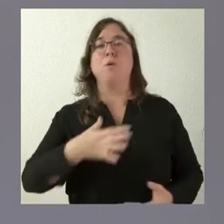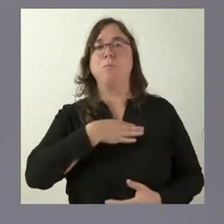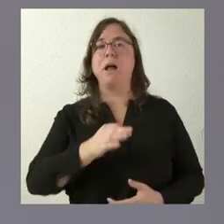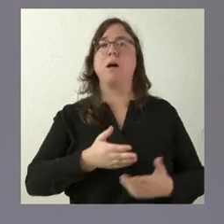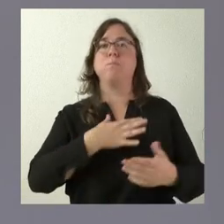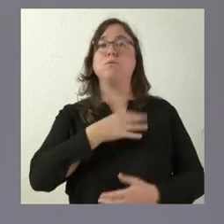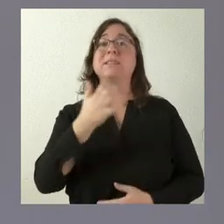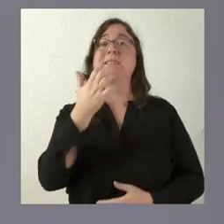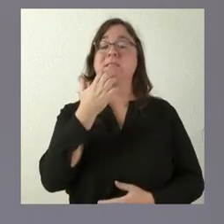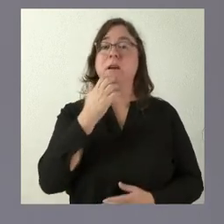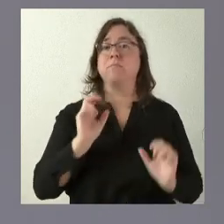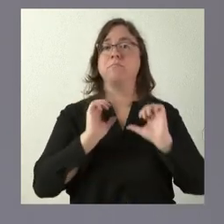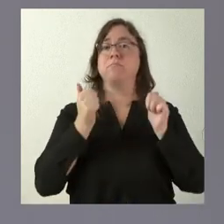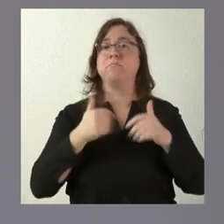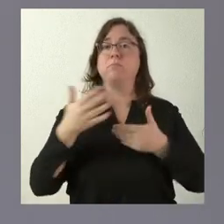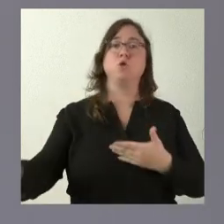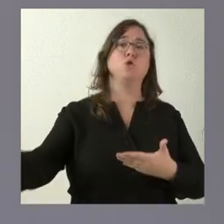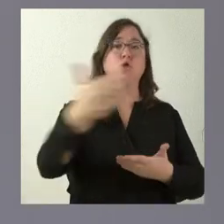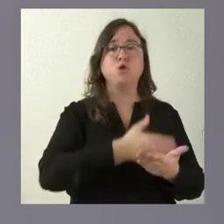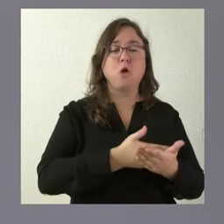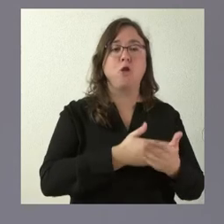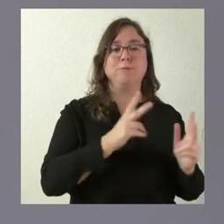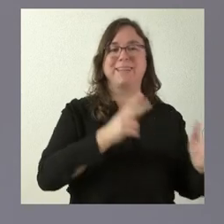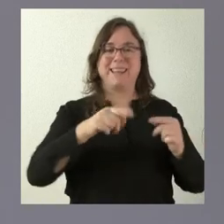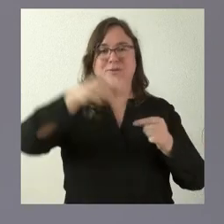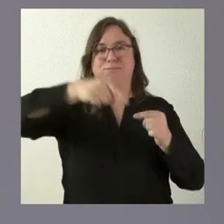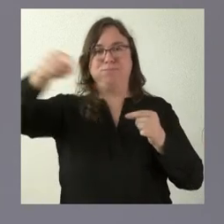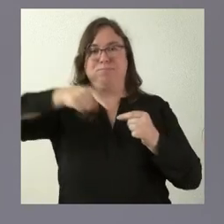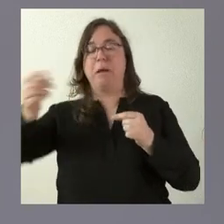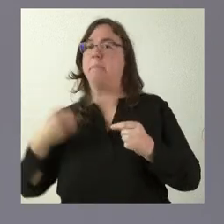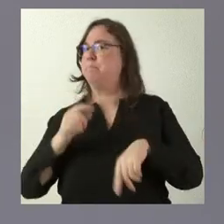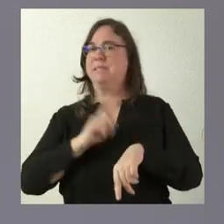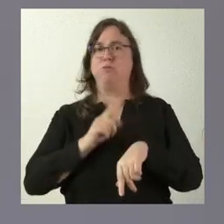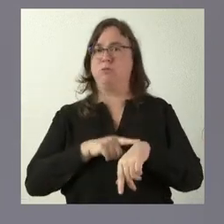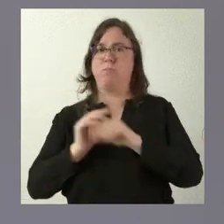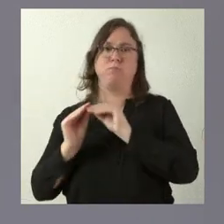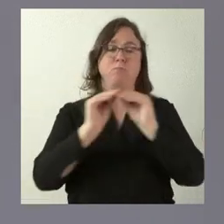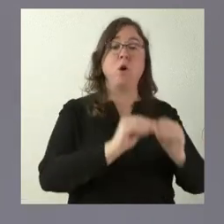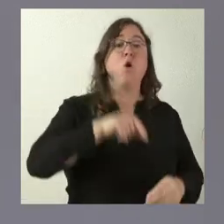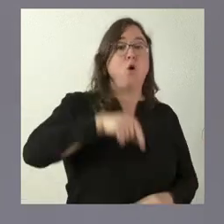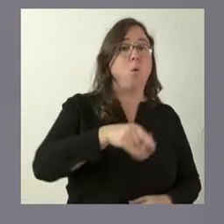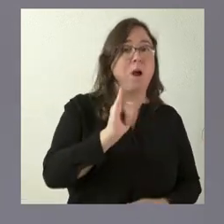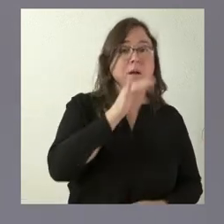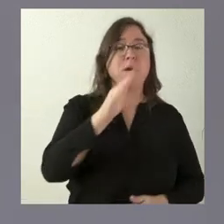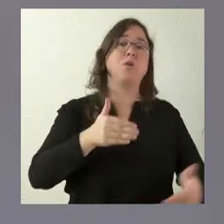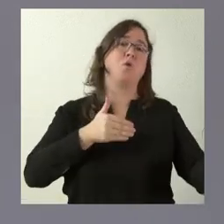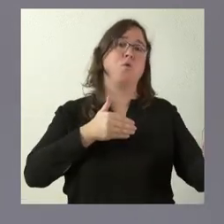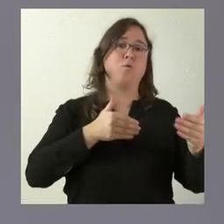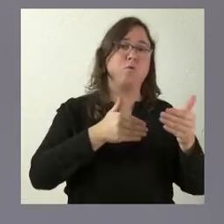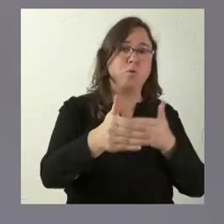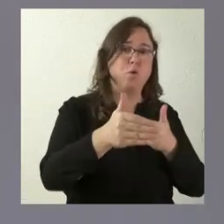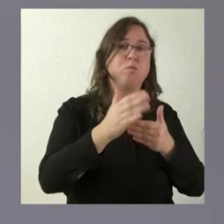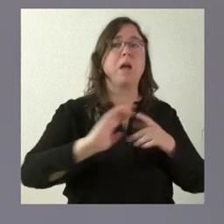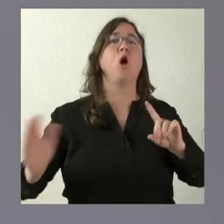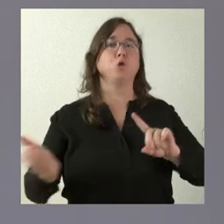entren en vigor en todos esos trayectos de la comunidad autónoma, al mismo tiempo, las que hoy lo son y las que lo van a ser, porque así hemos